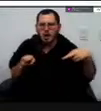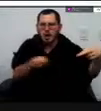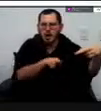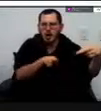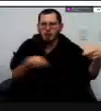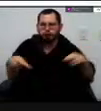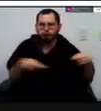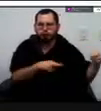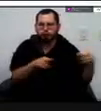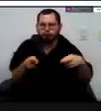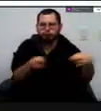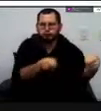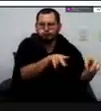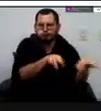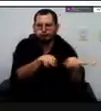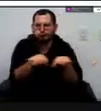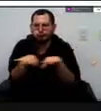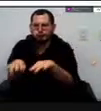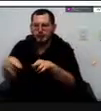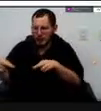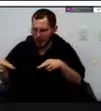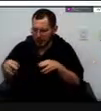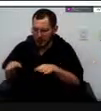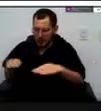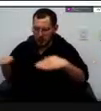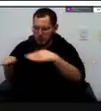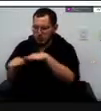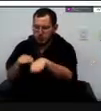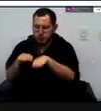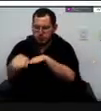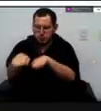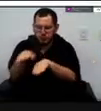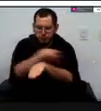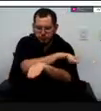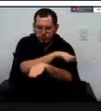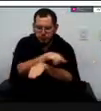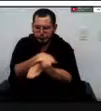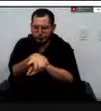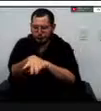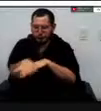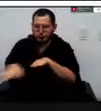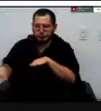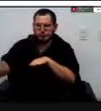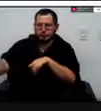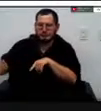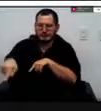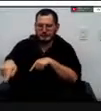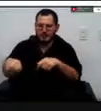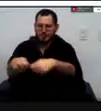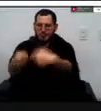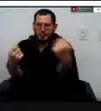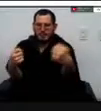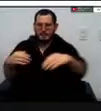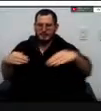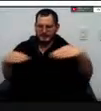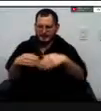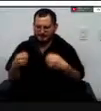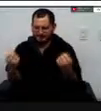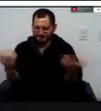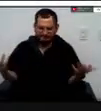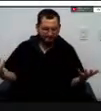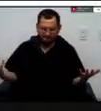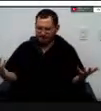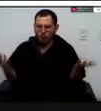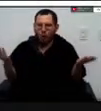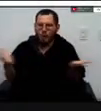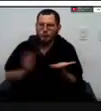la red vial veredal de de estas personas de este sector y pues ese es como el segundo eje en el que nosotros estamos trabajando